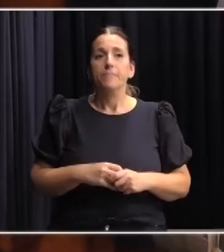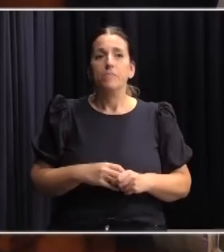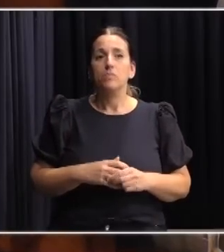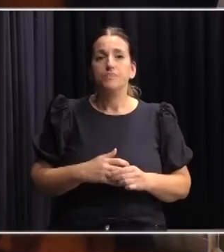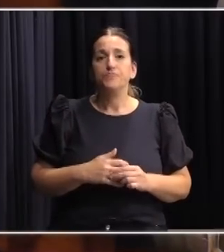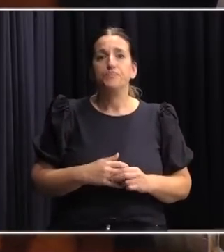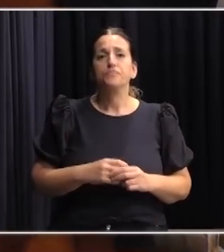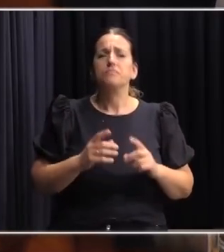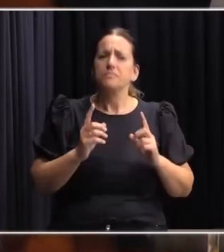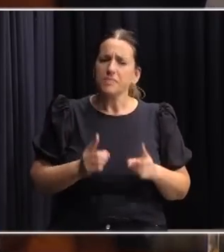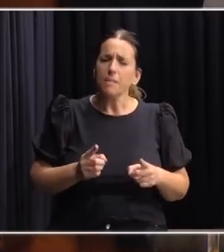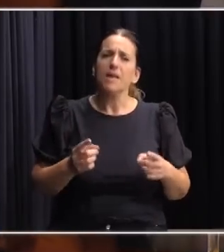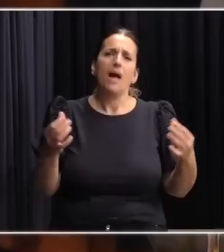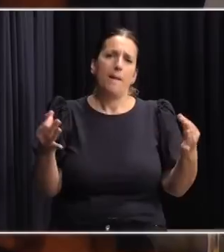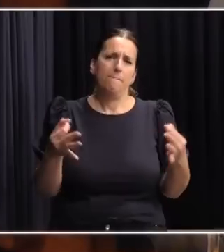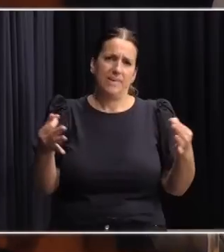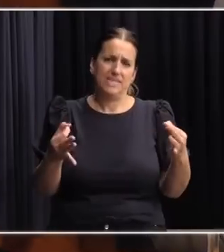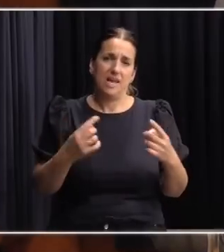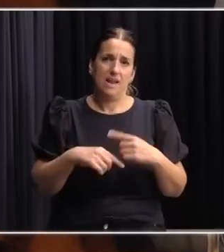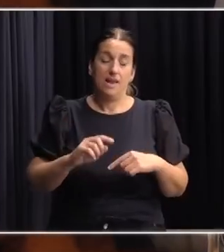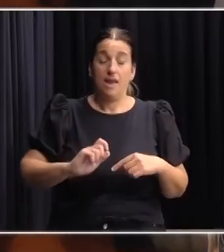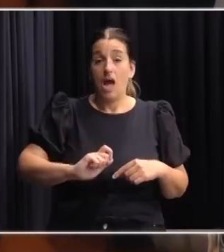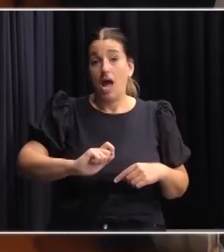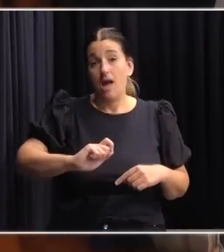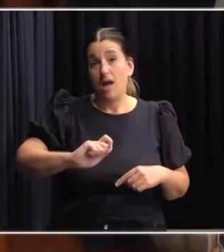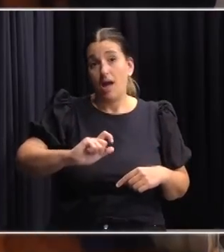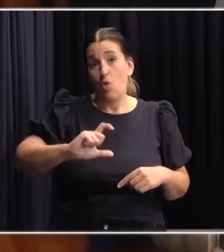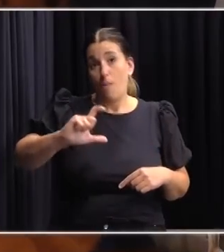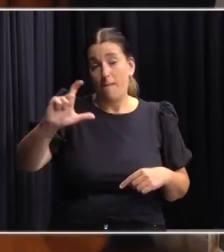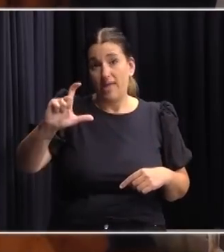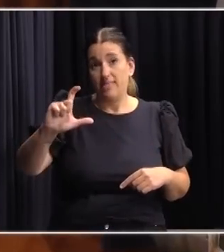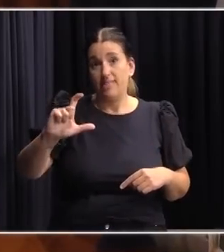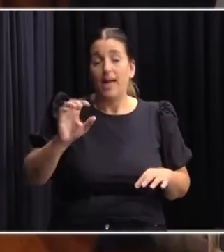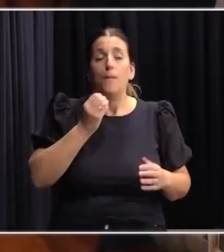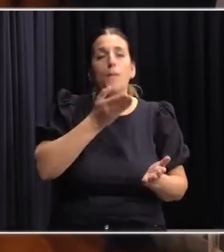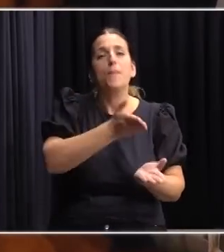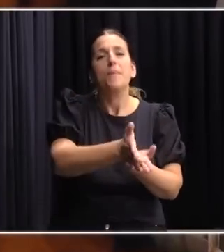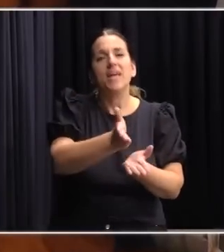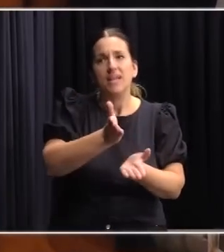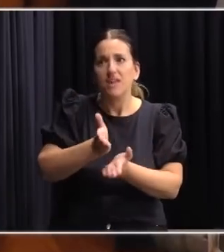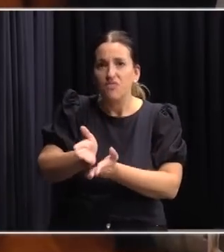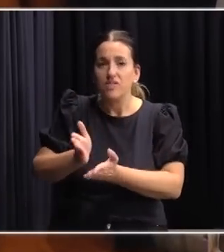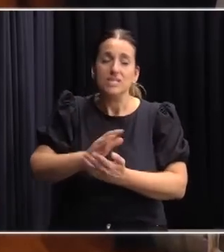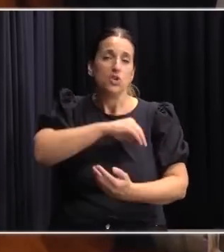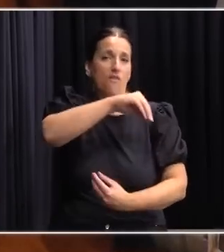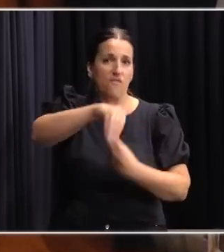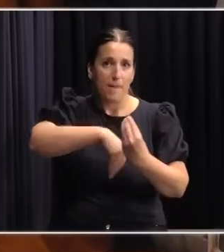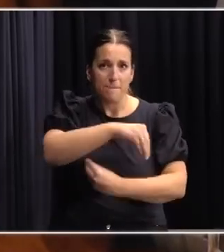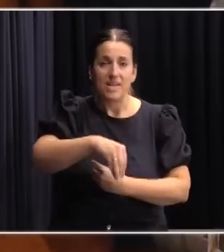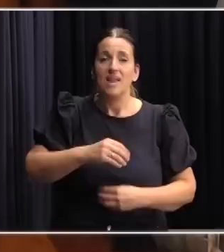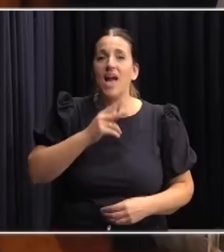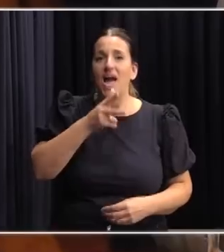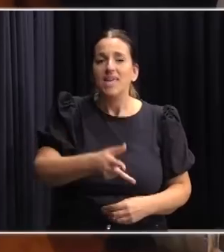Hay un tratamiento especial que aumenta los beneficios a aquellas familias que tienen